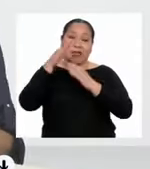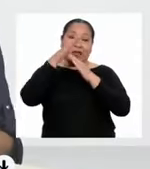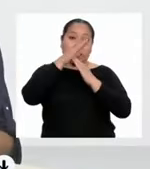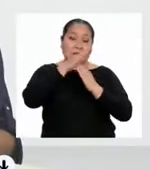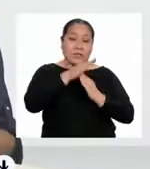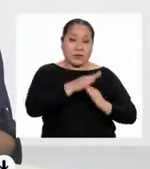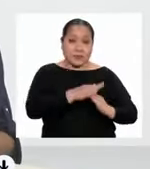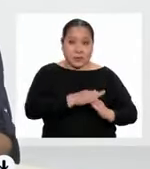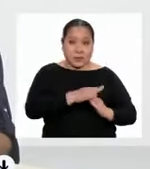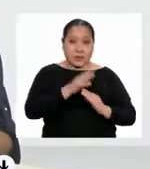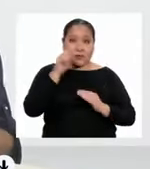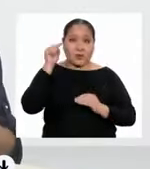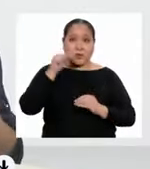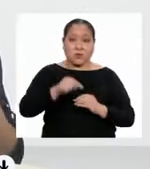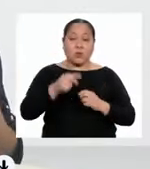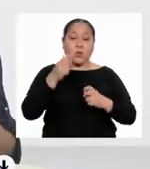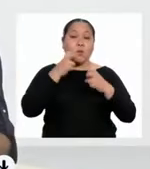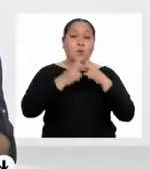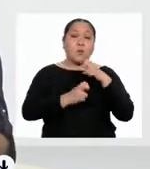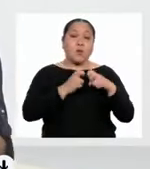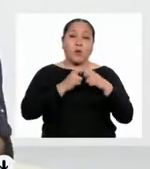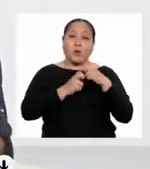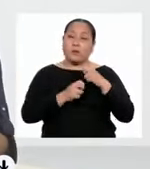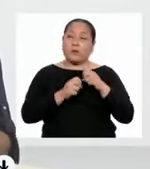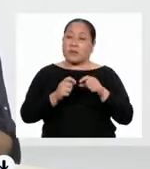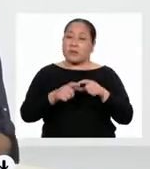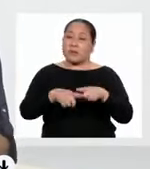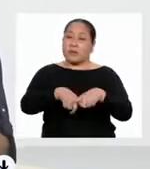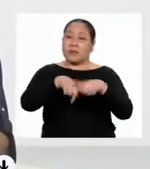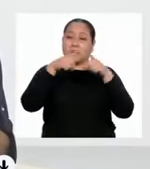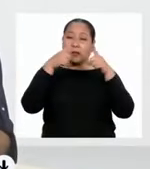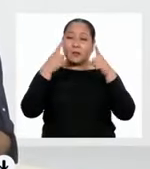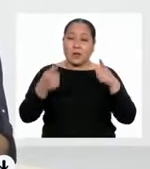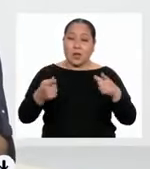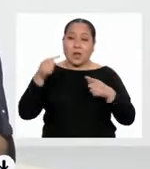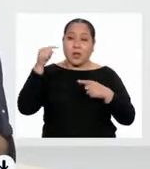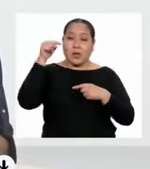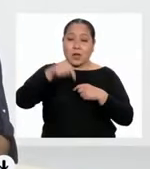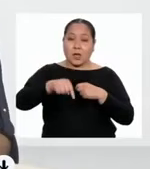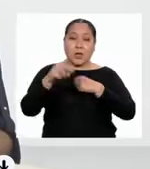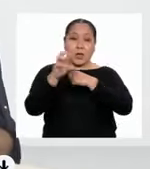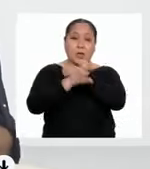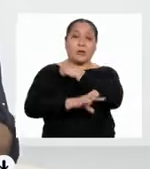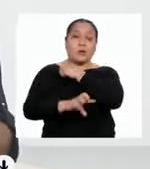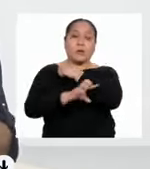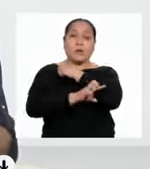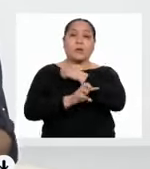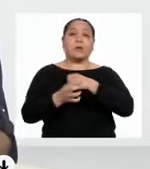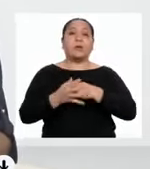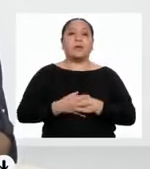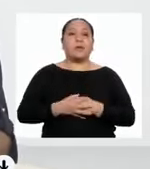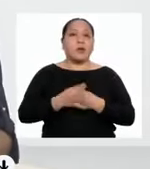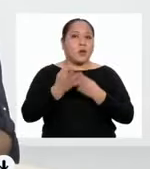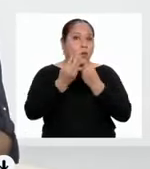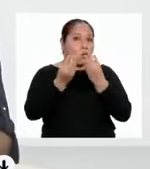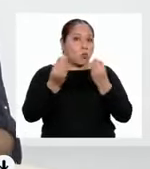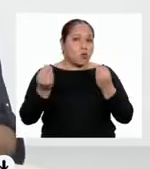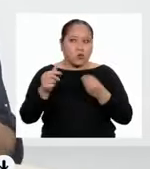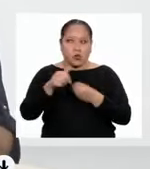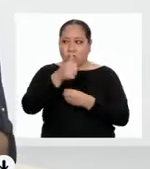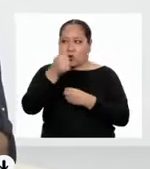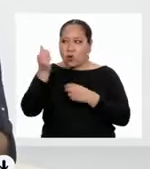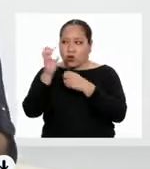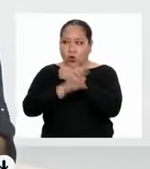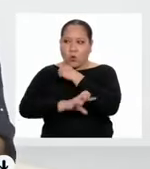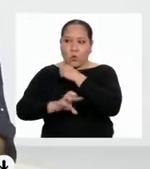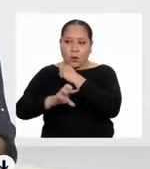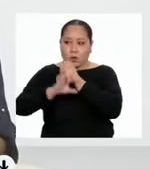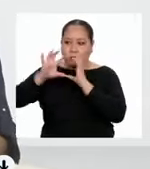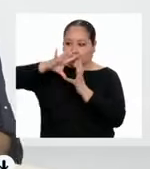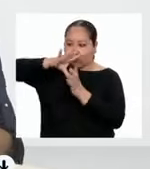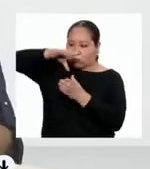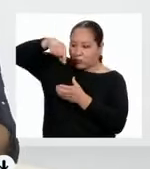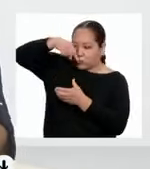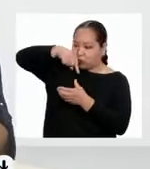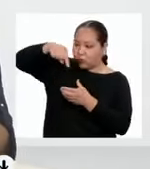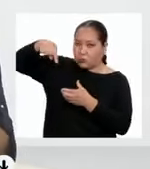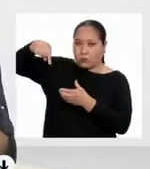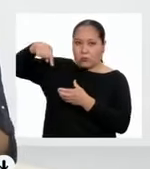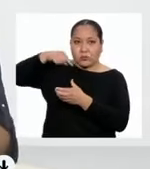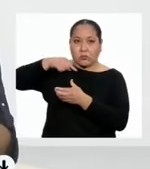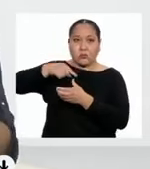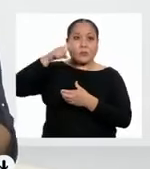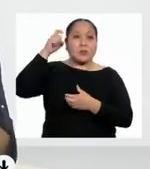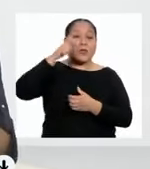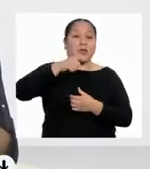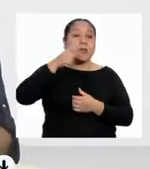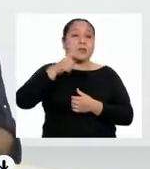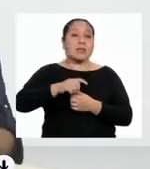es uno de los problemas más grandes que padece nuestro país y muchos otros países del mundo. Es